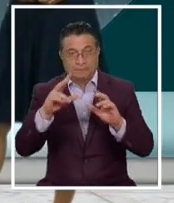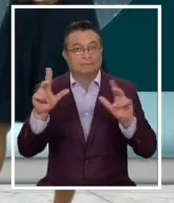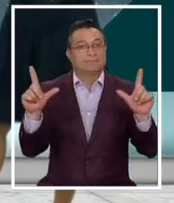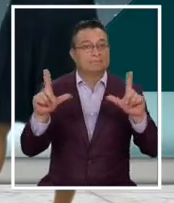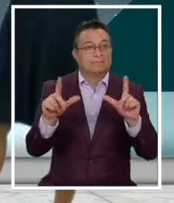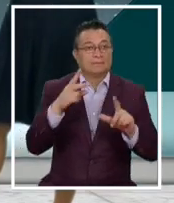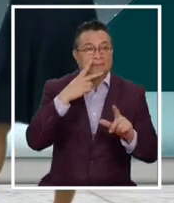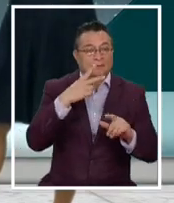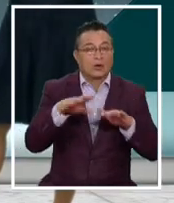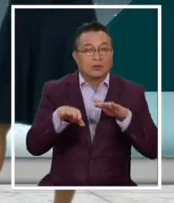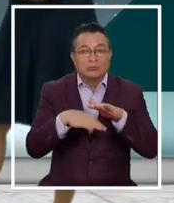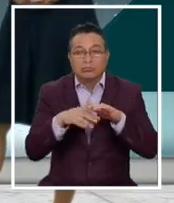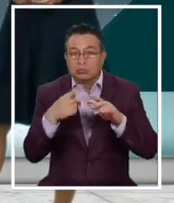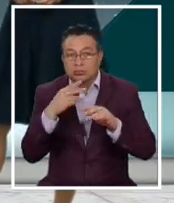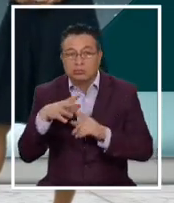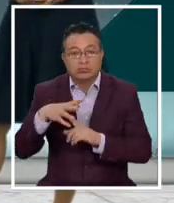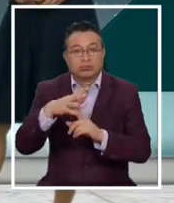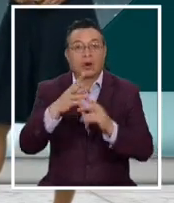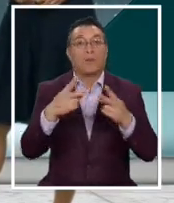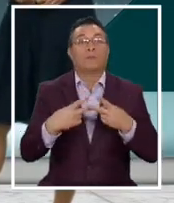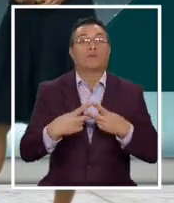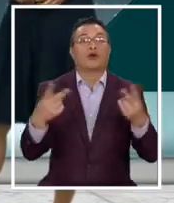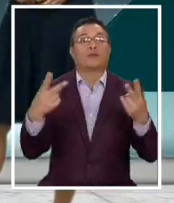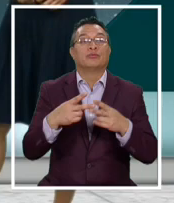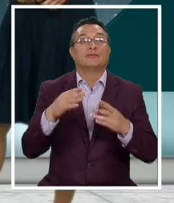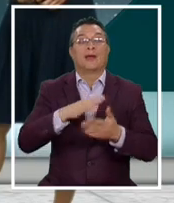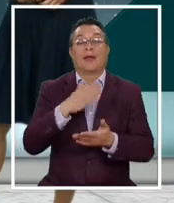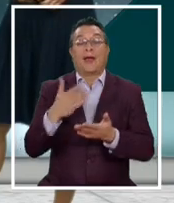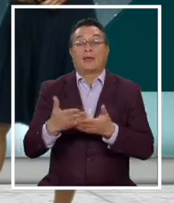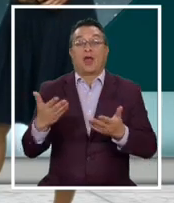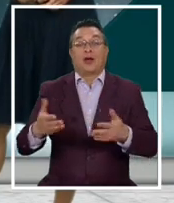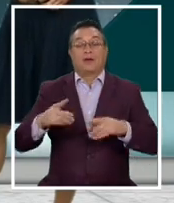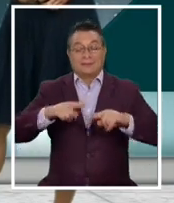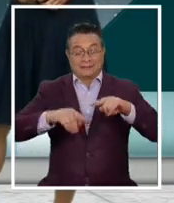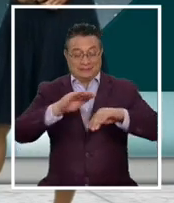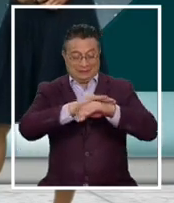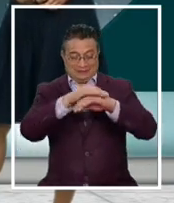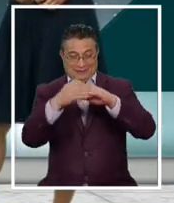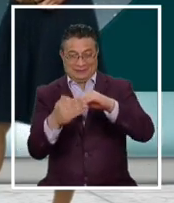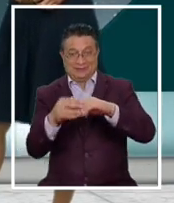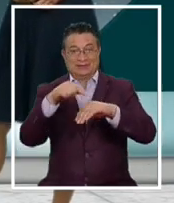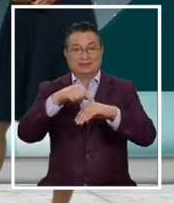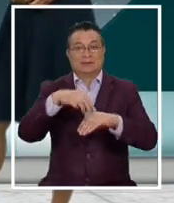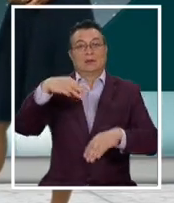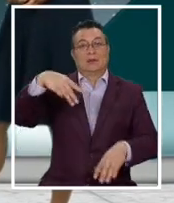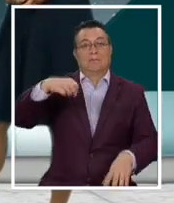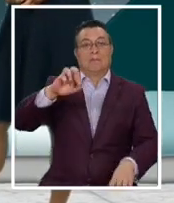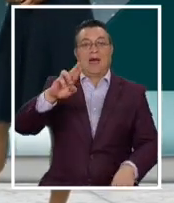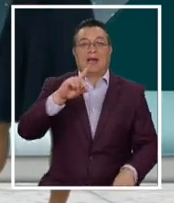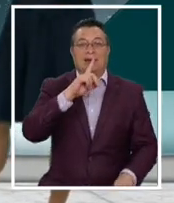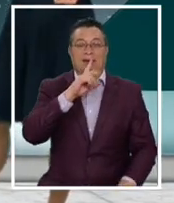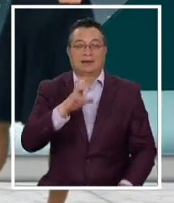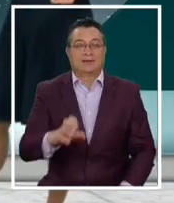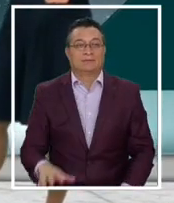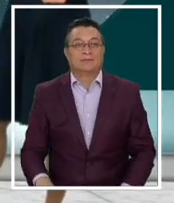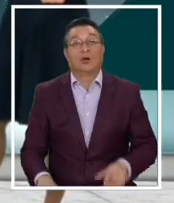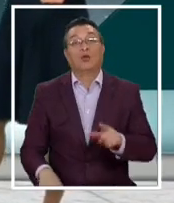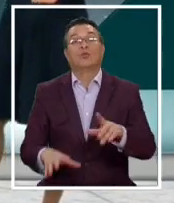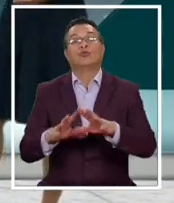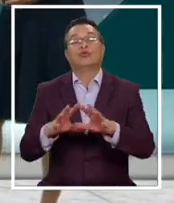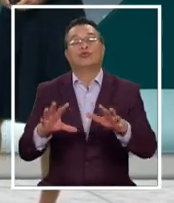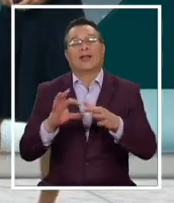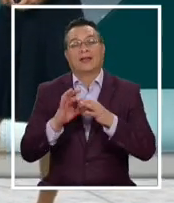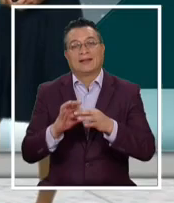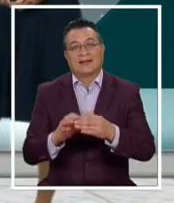pantallas por si muestran algo que no hayamos visto hasta ahora de la superficie marciana. Pascal Fuentes, como siempre, muchas